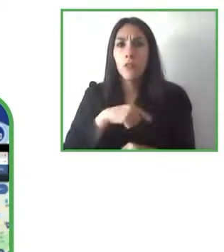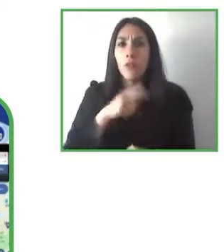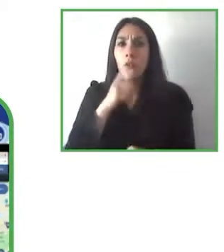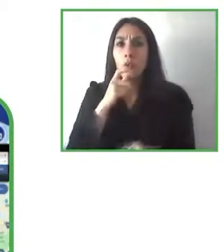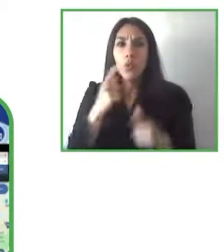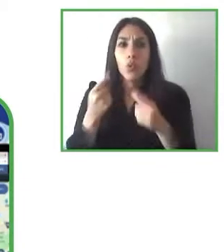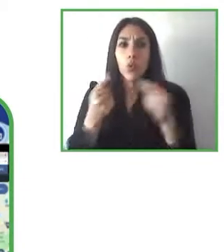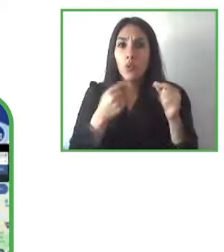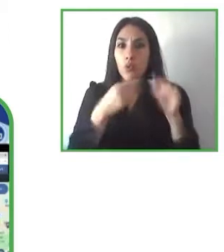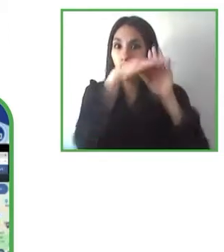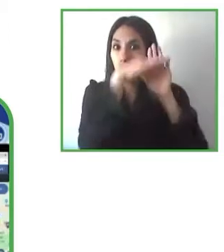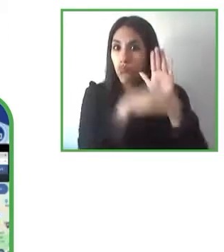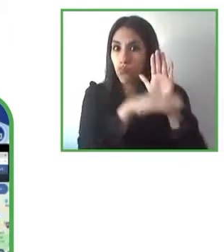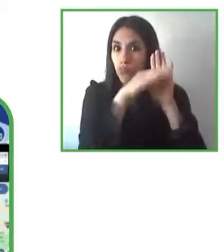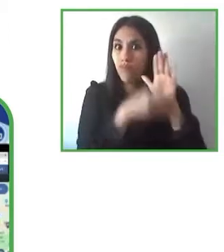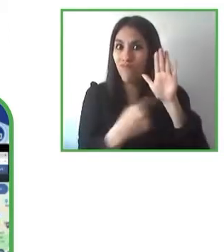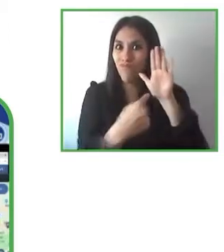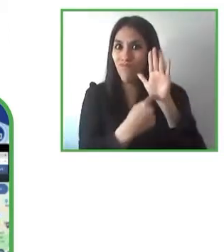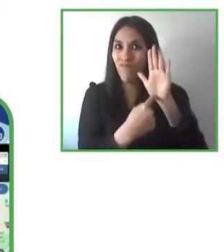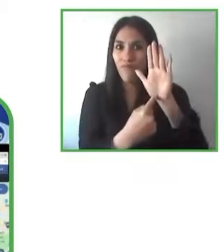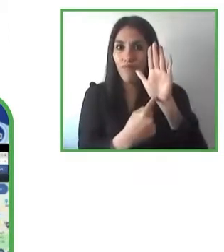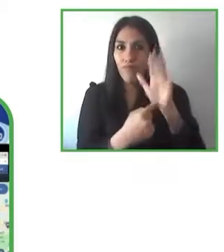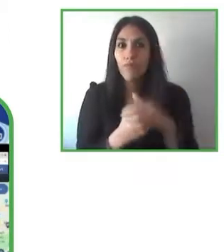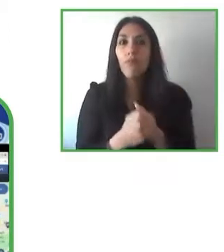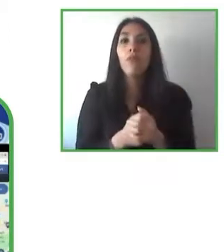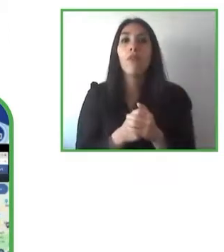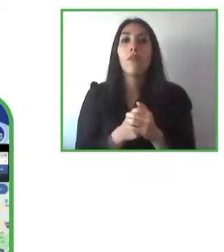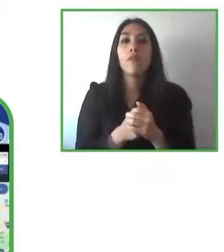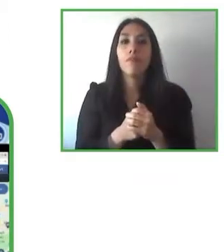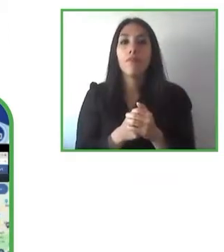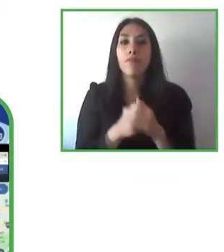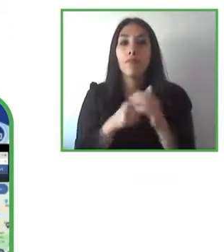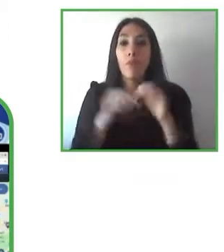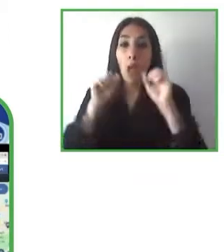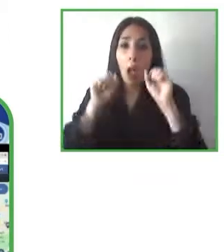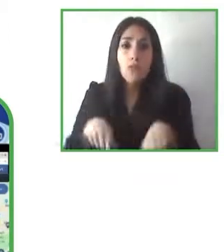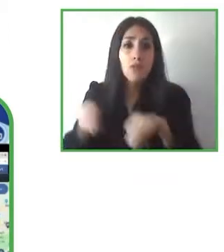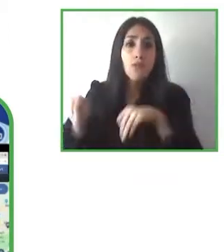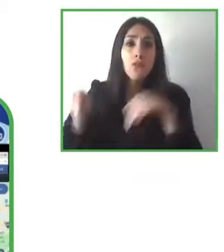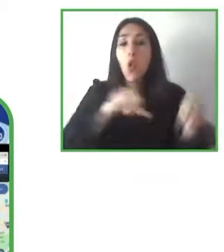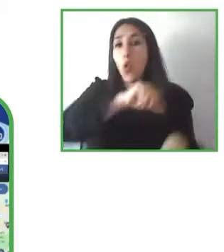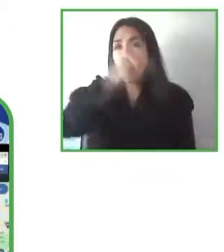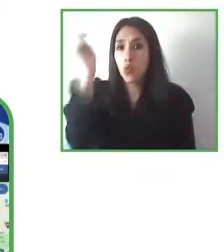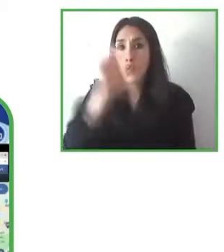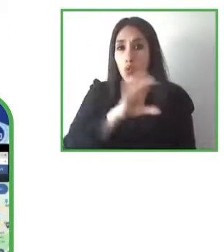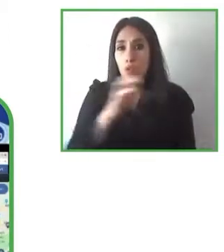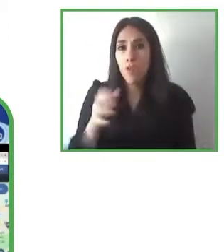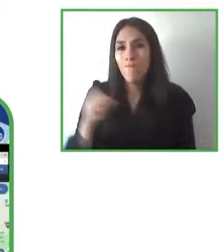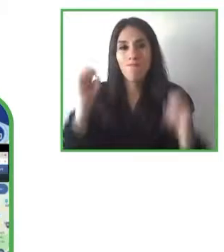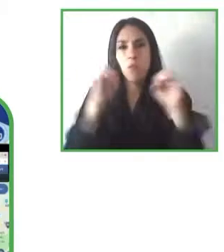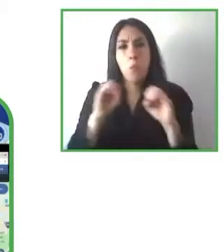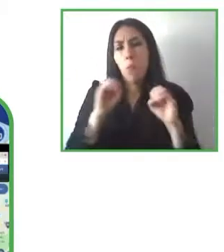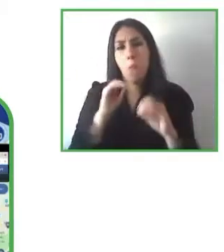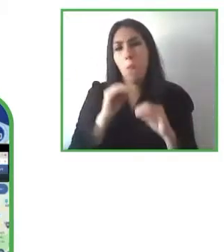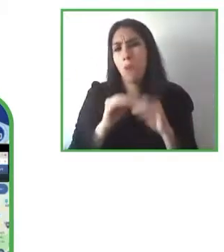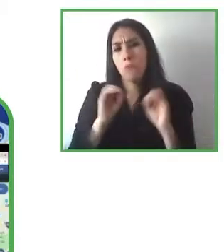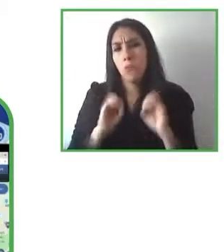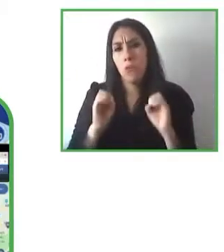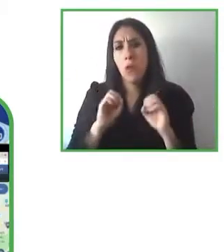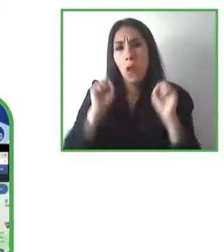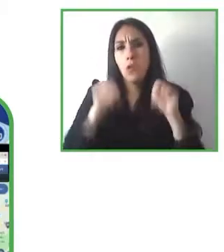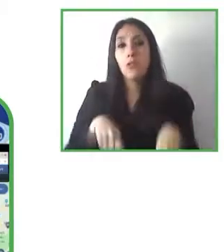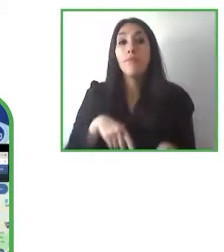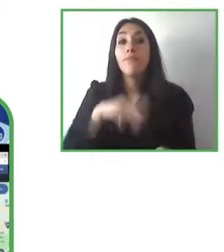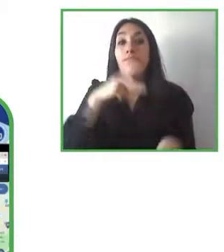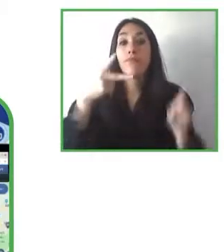países no hay ningún problema en segundo lugar esa sí que es una pregunta interesante claro que hay diferencias y hay diferencia